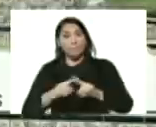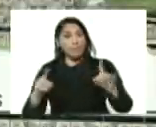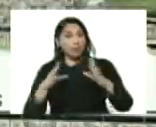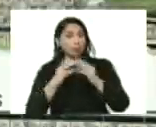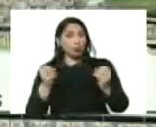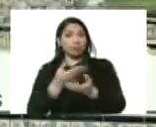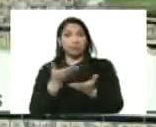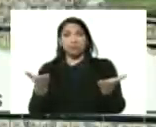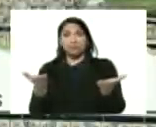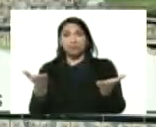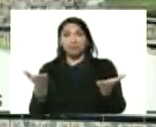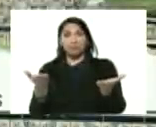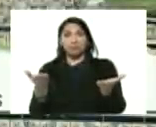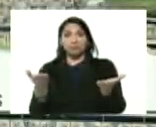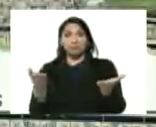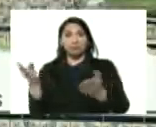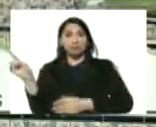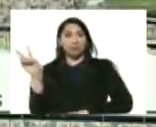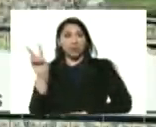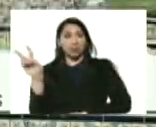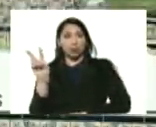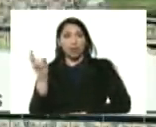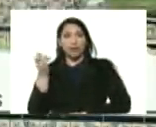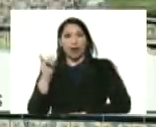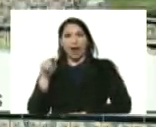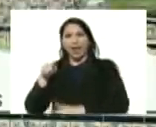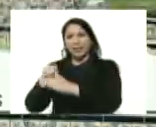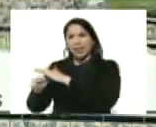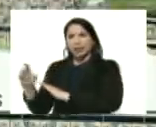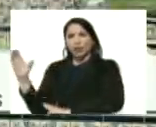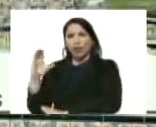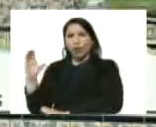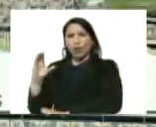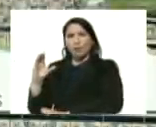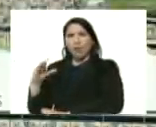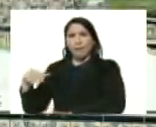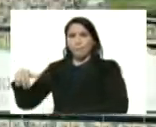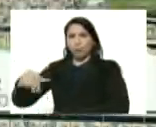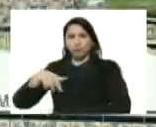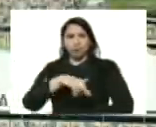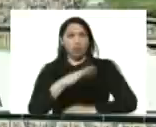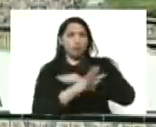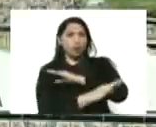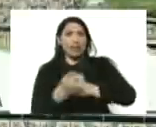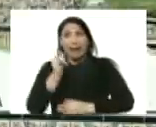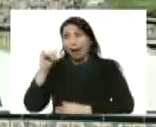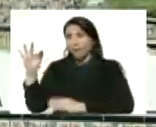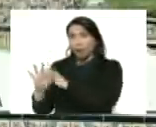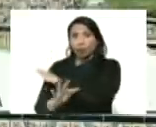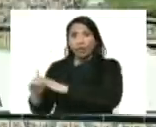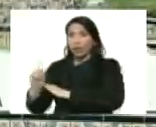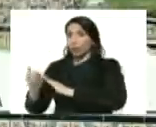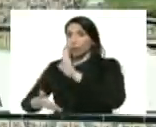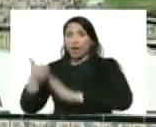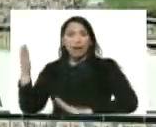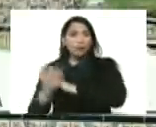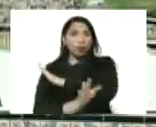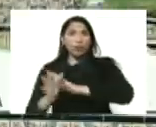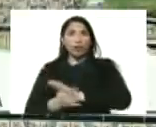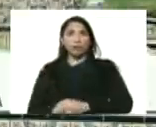esos venezolanos que están en Colombia, que están pasando la frontera, están en la frontera y no salen de la frontera,